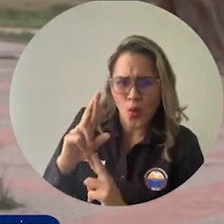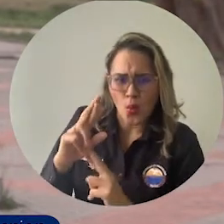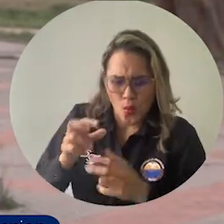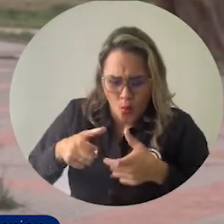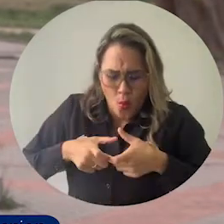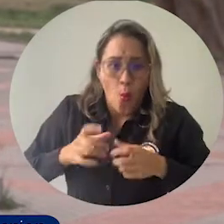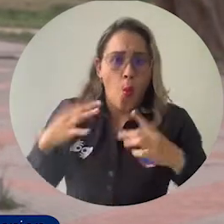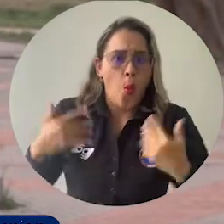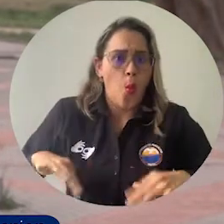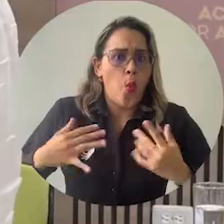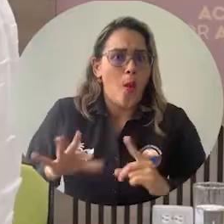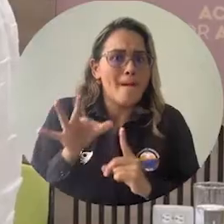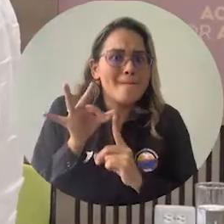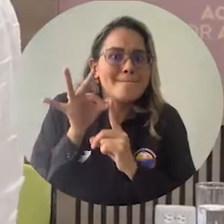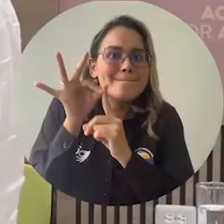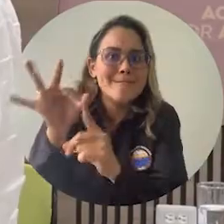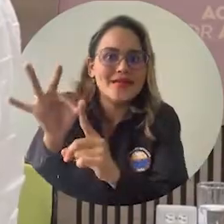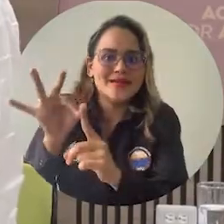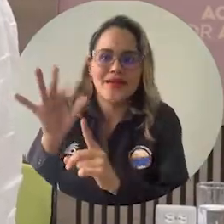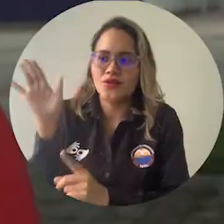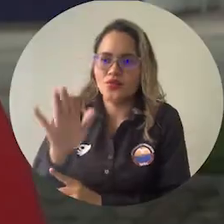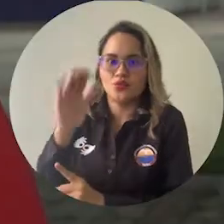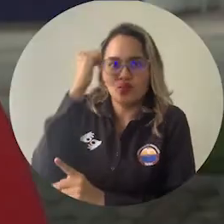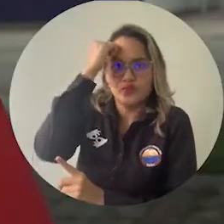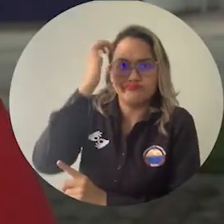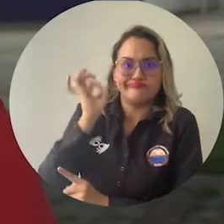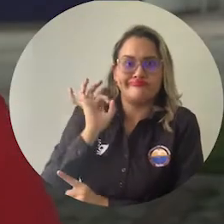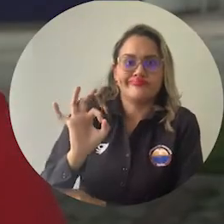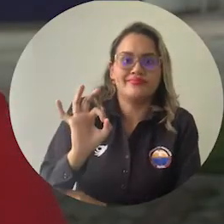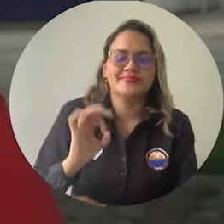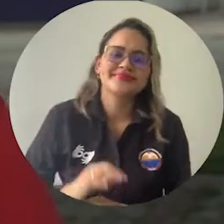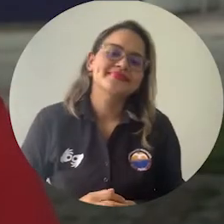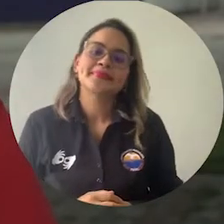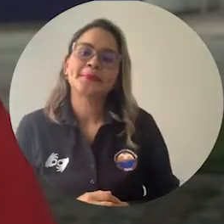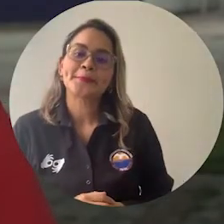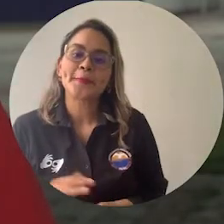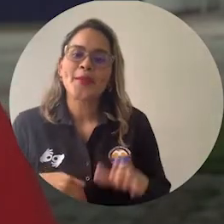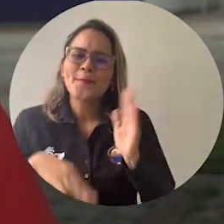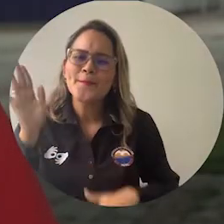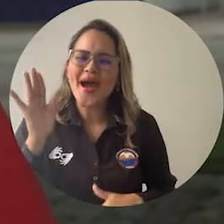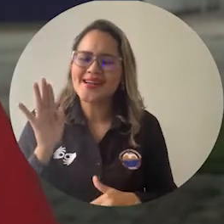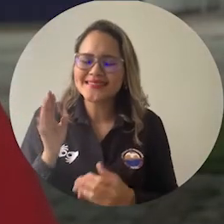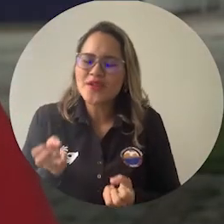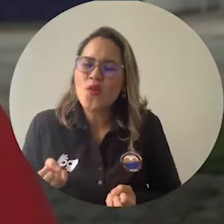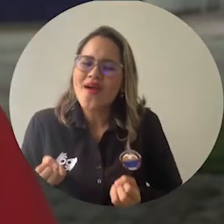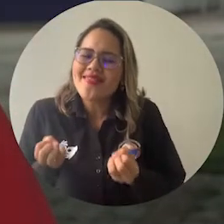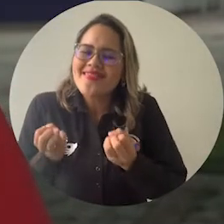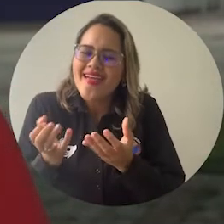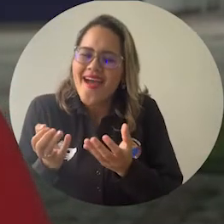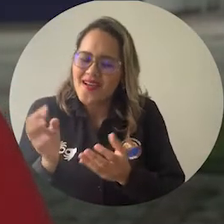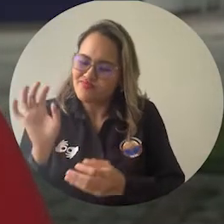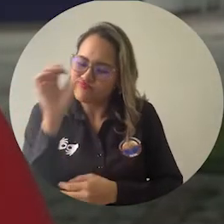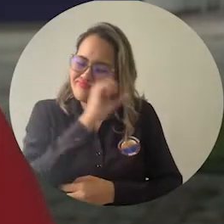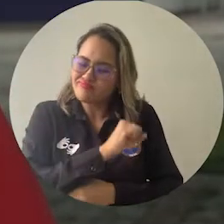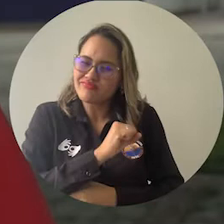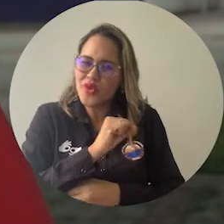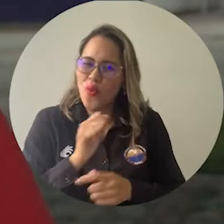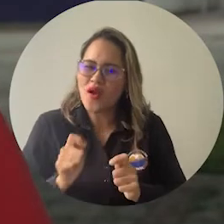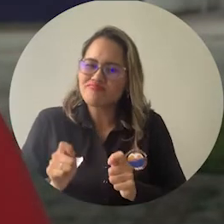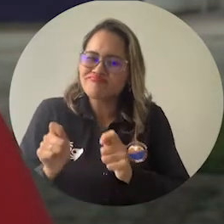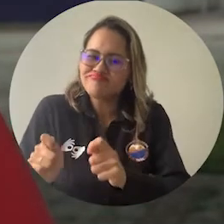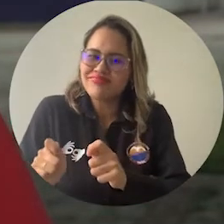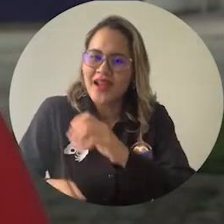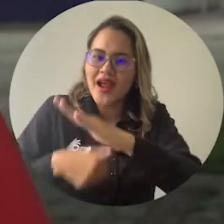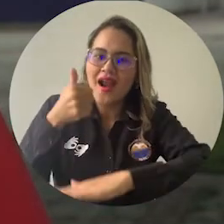alta distinción que le pueden entregar a un profesor. El que la recibe el rector no solamente es a su persona sino toda la